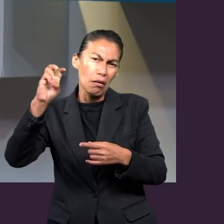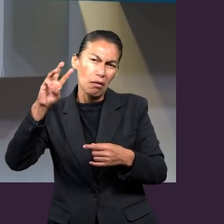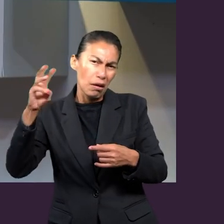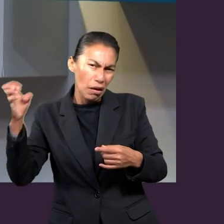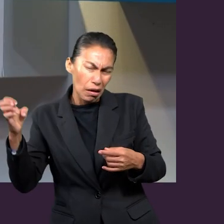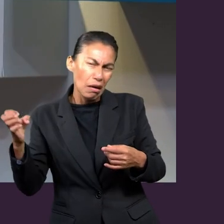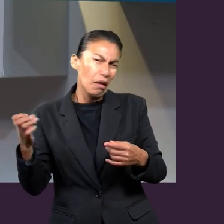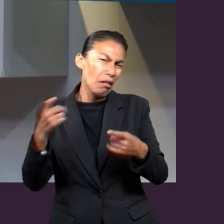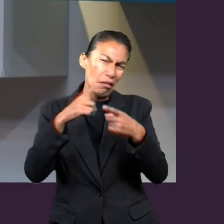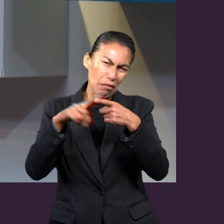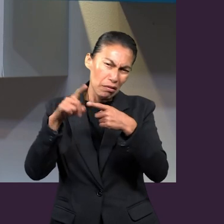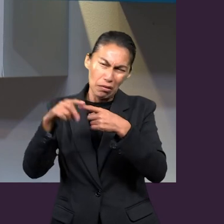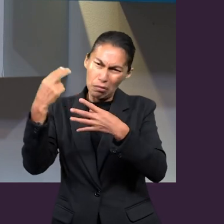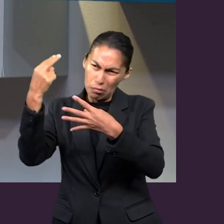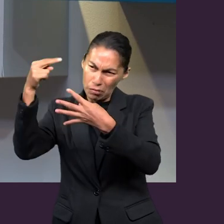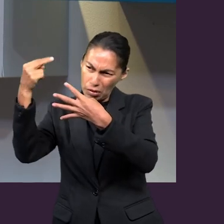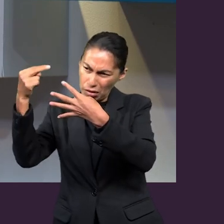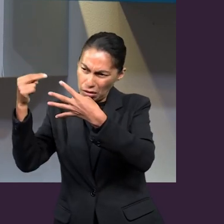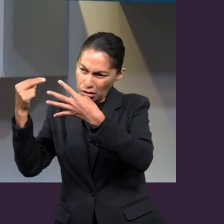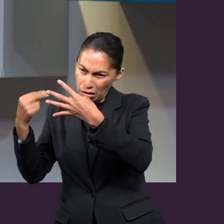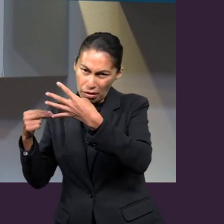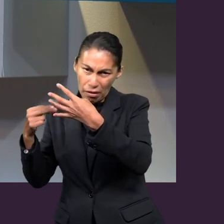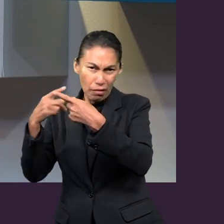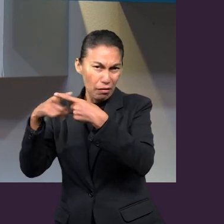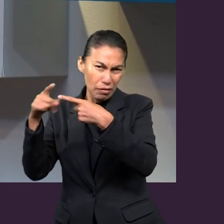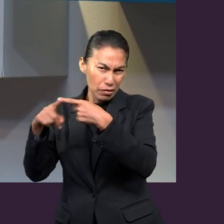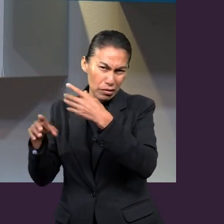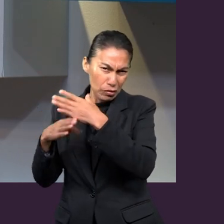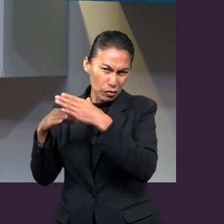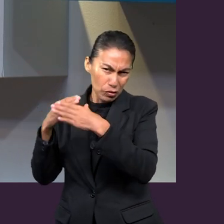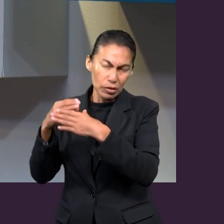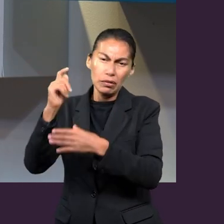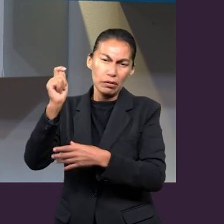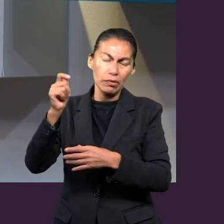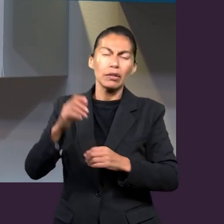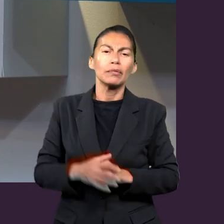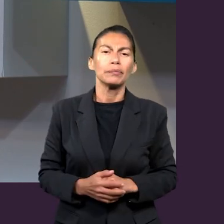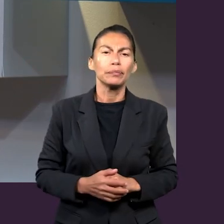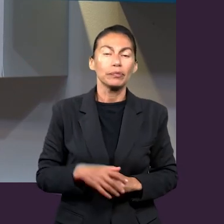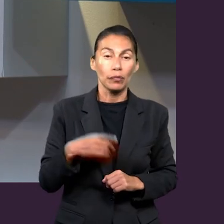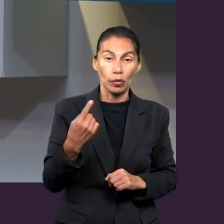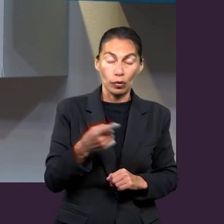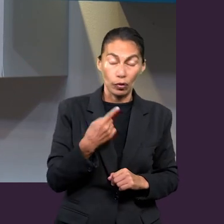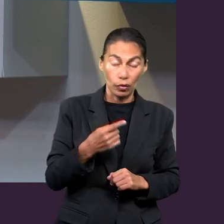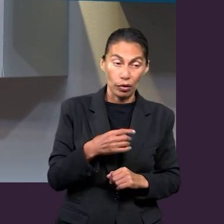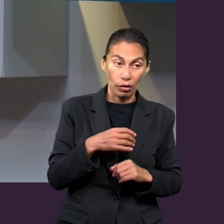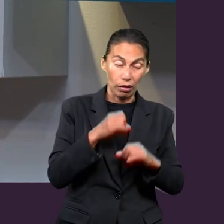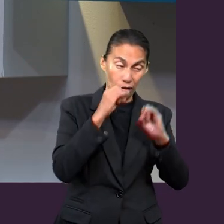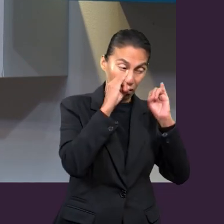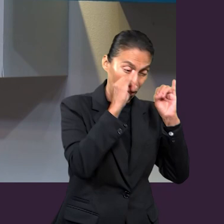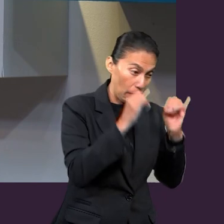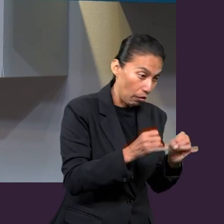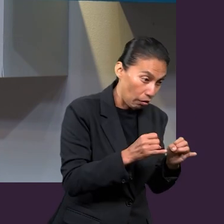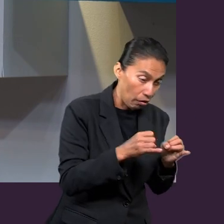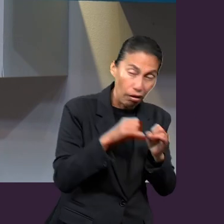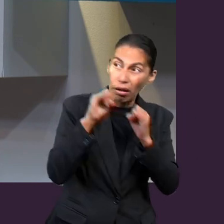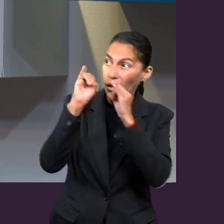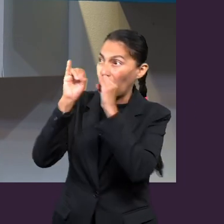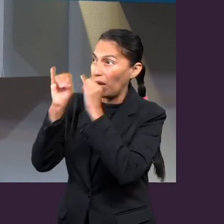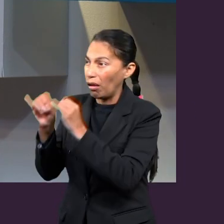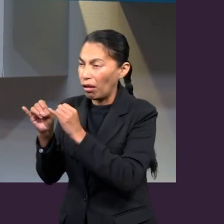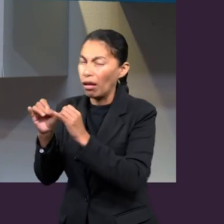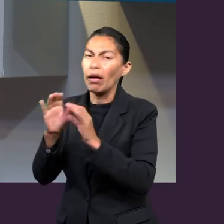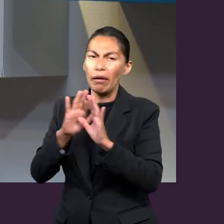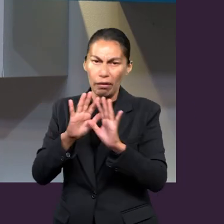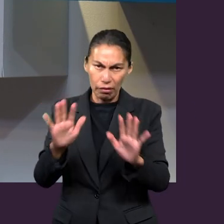ya ve, tienen diferentes nombres que significan diferentes cosas. Una vez que hemos identificado estos